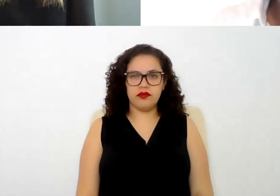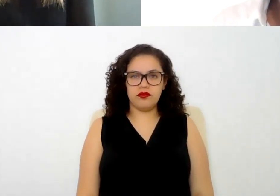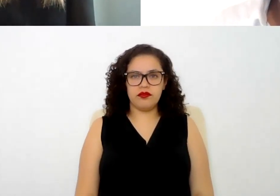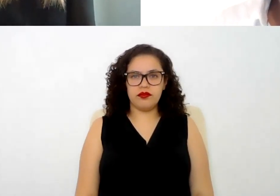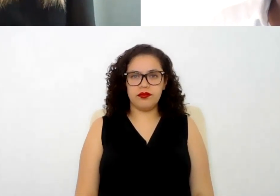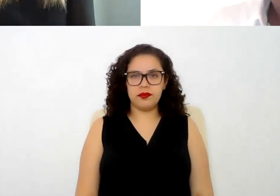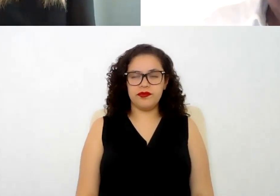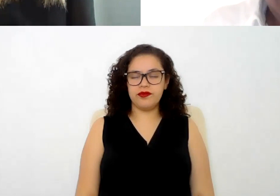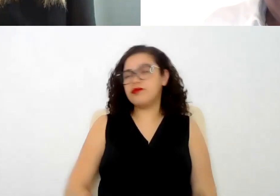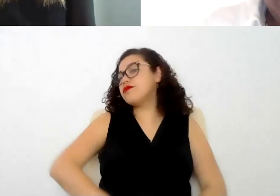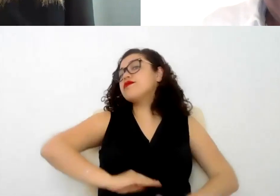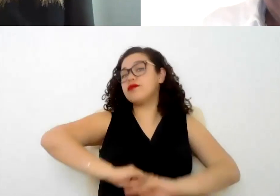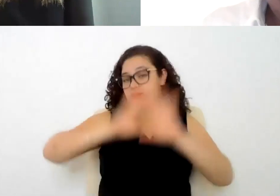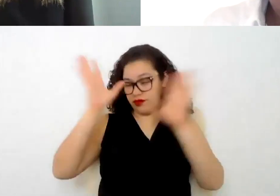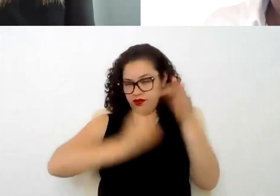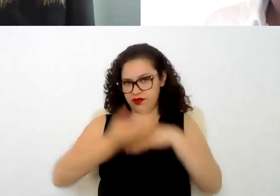¿sí quedó Verónica?